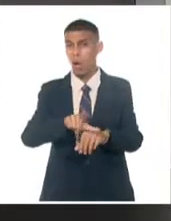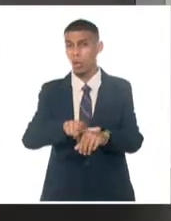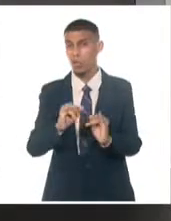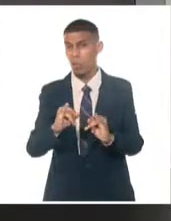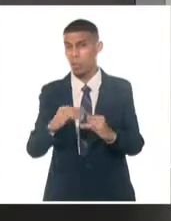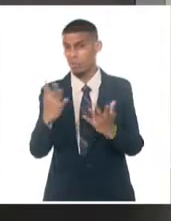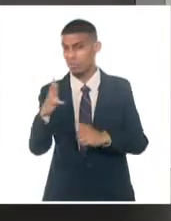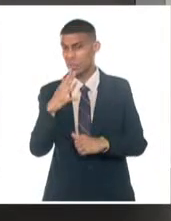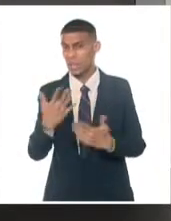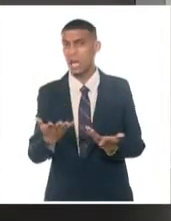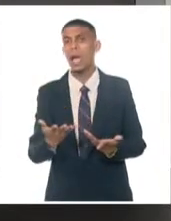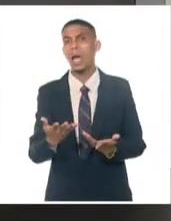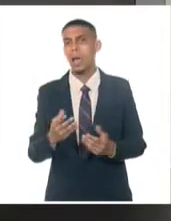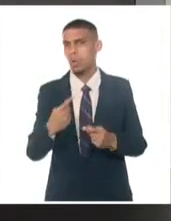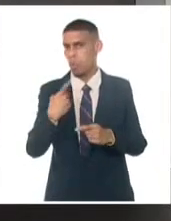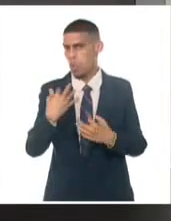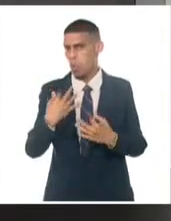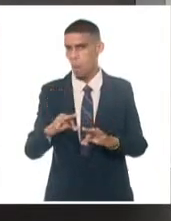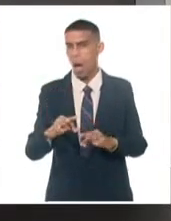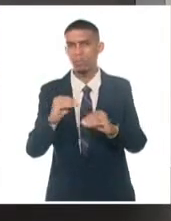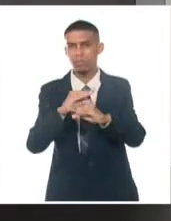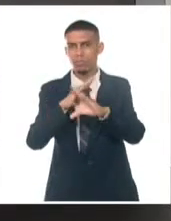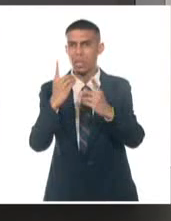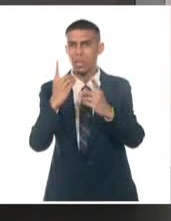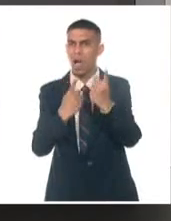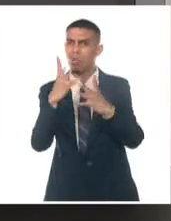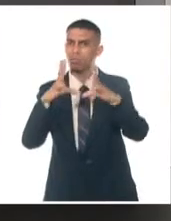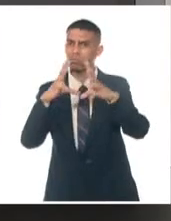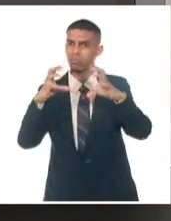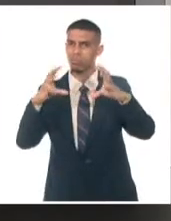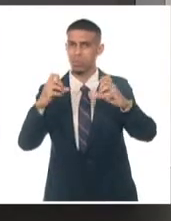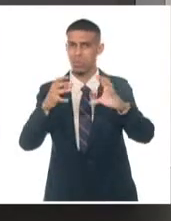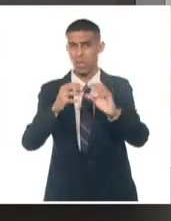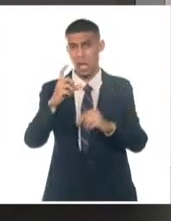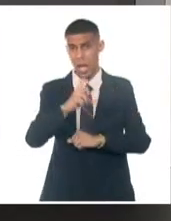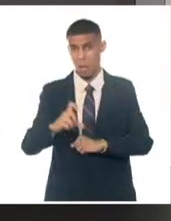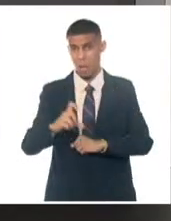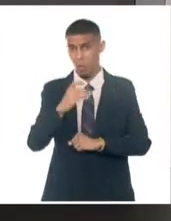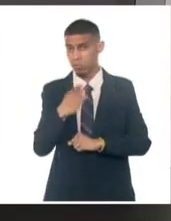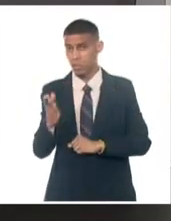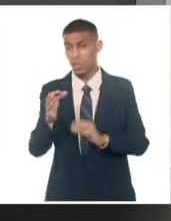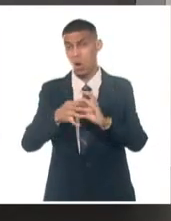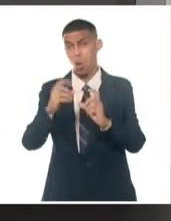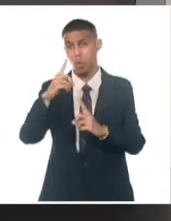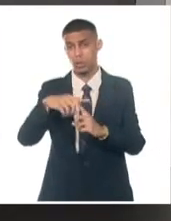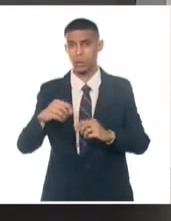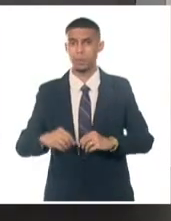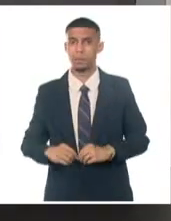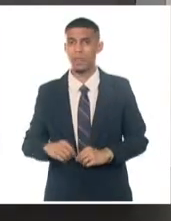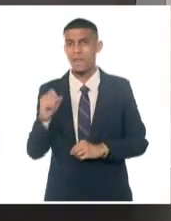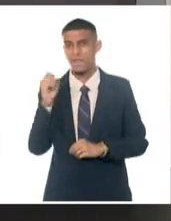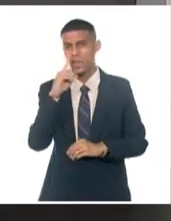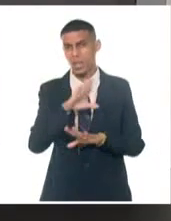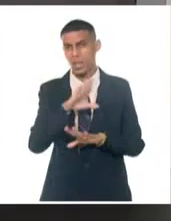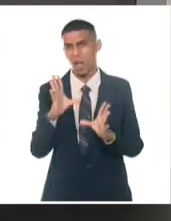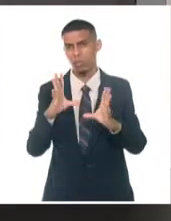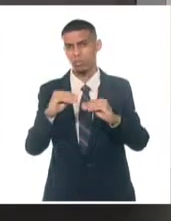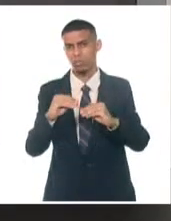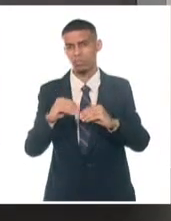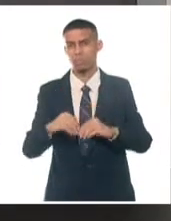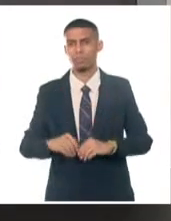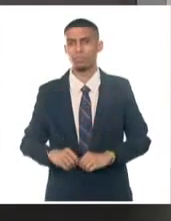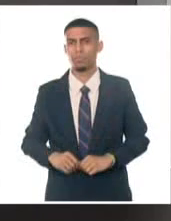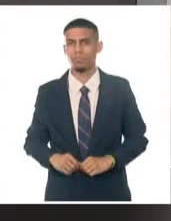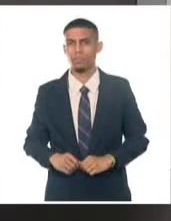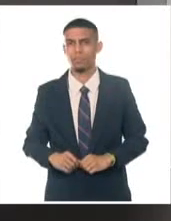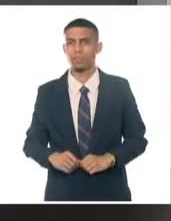nubosidad y parcialmente desde Camagüey hasta Guantánamo parcialmente nublado en la mañana. Desde el final de la mañana y en la tarde estará